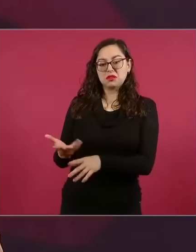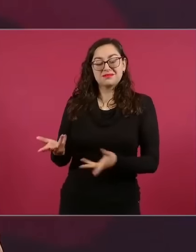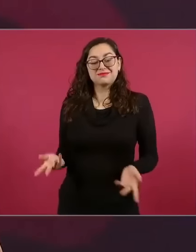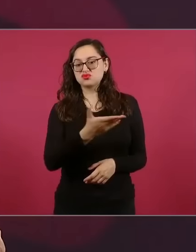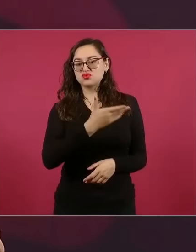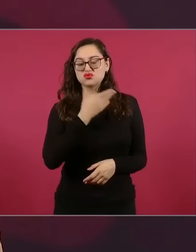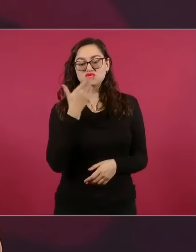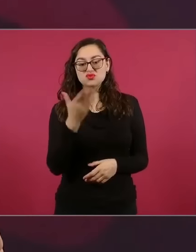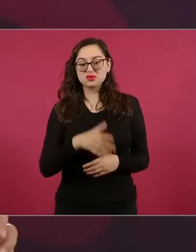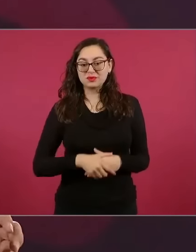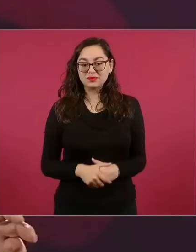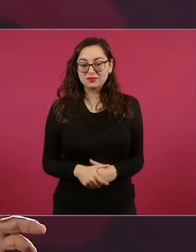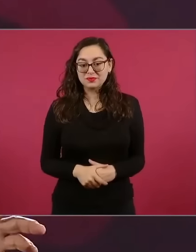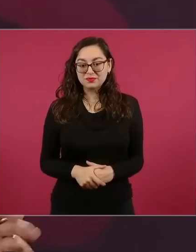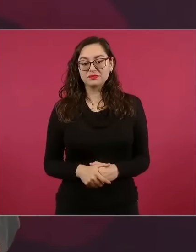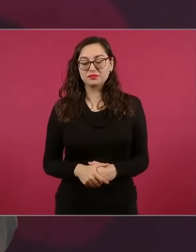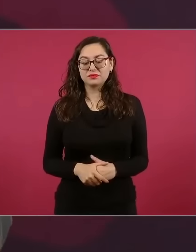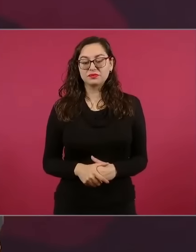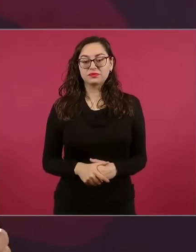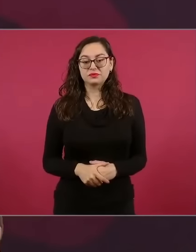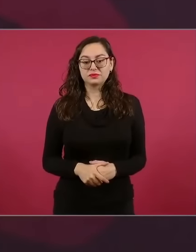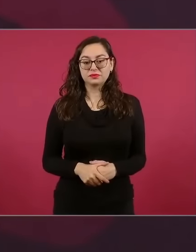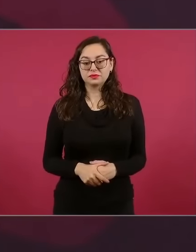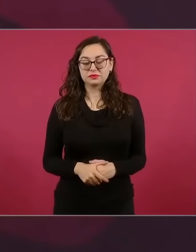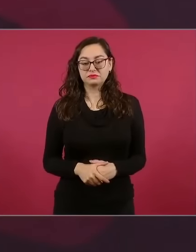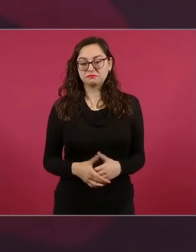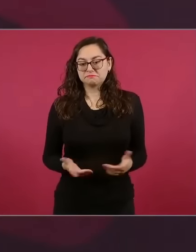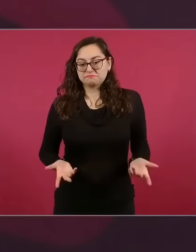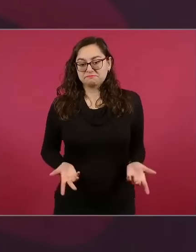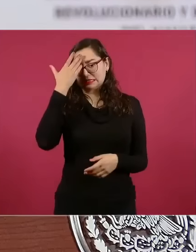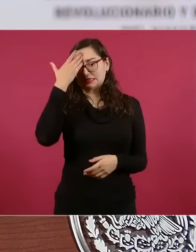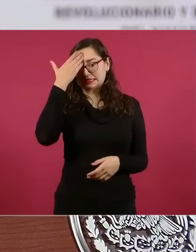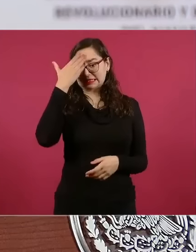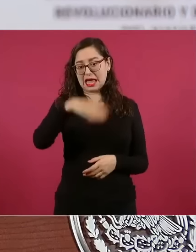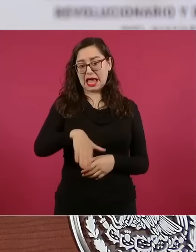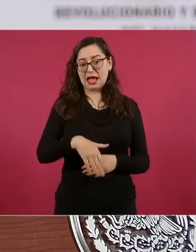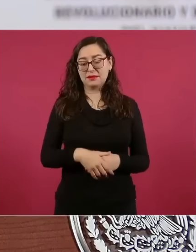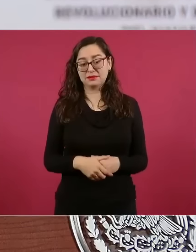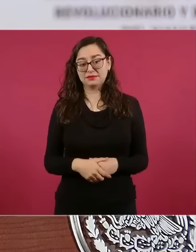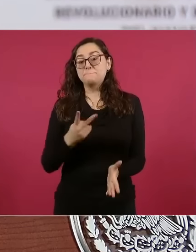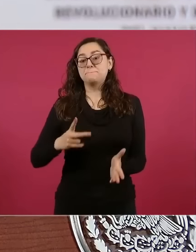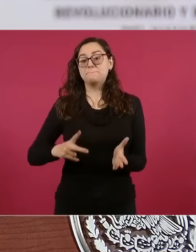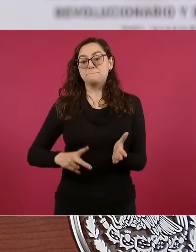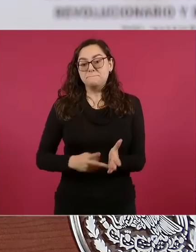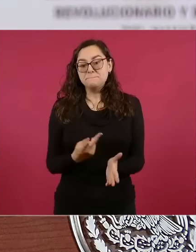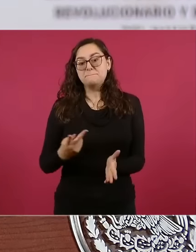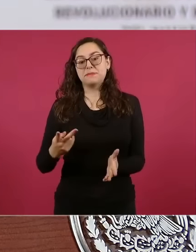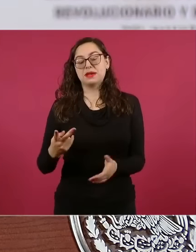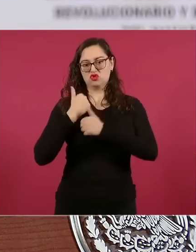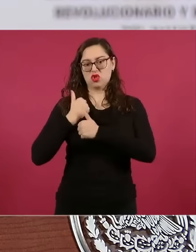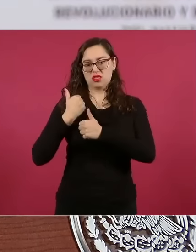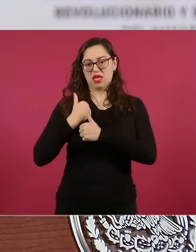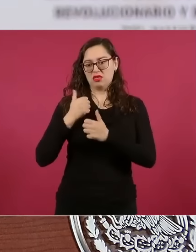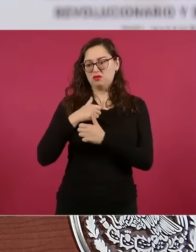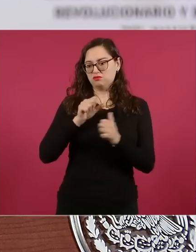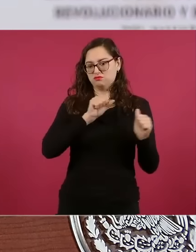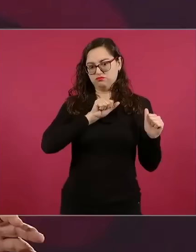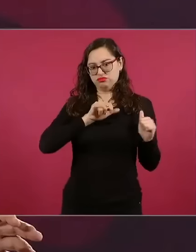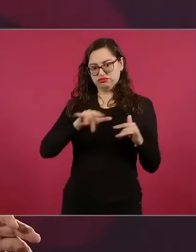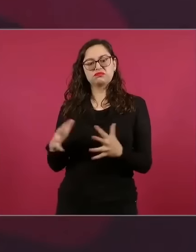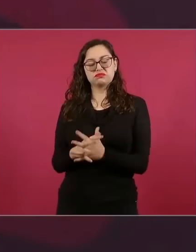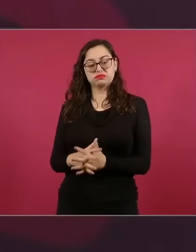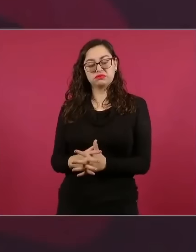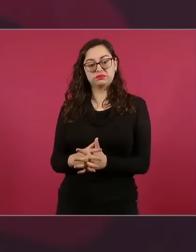lo hemos dicho y es de dominio público. Fuimos invadidos dos veces de manera